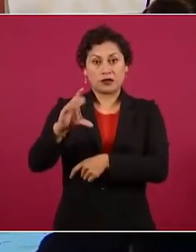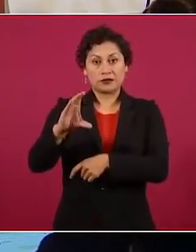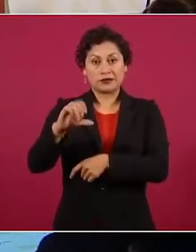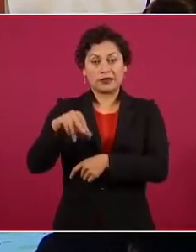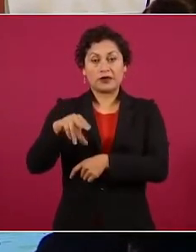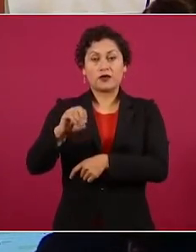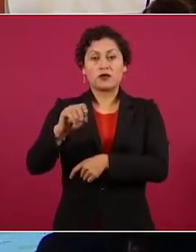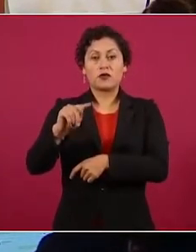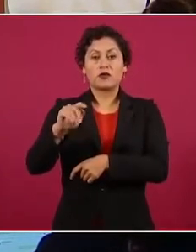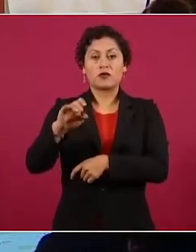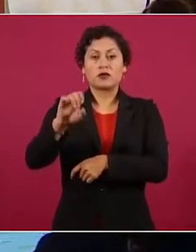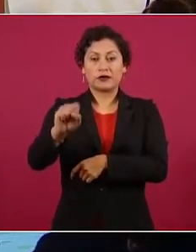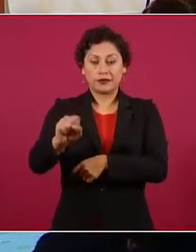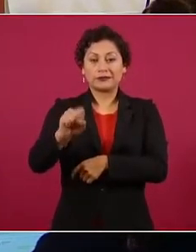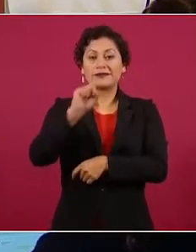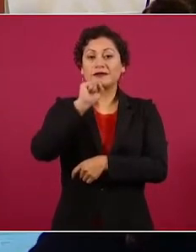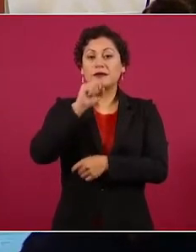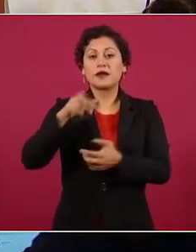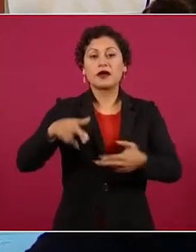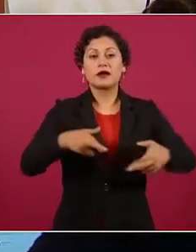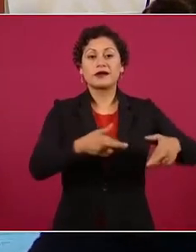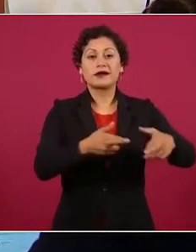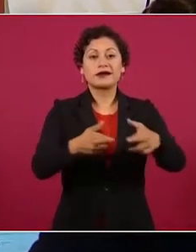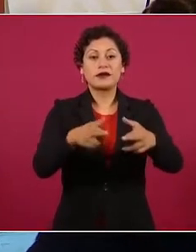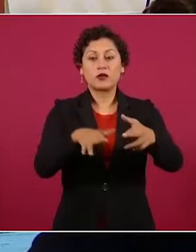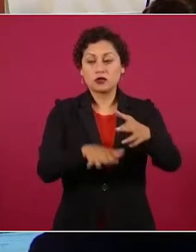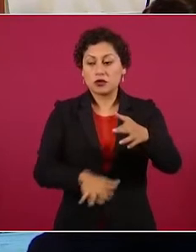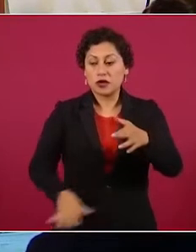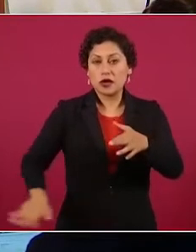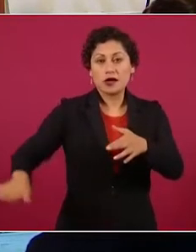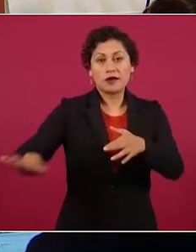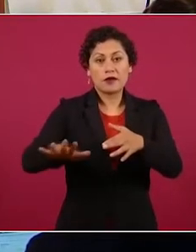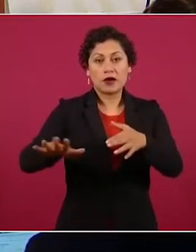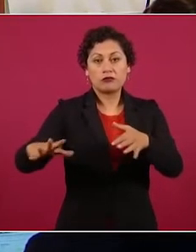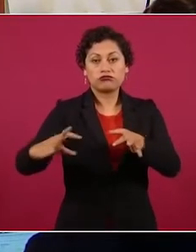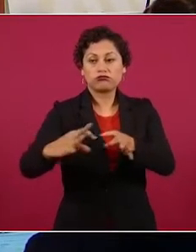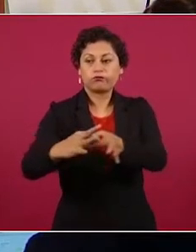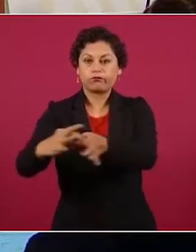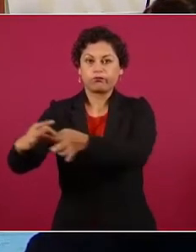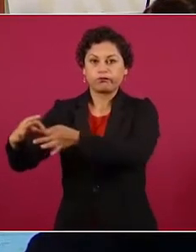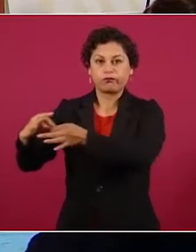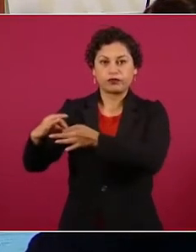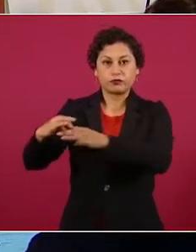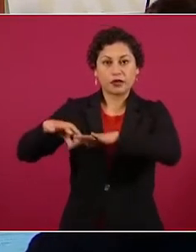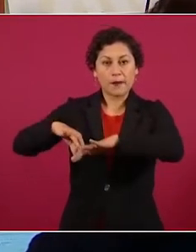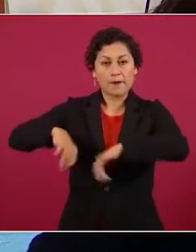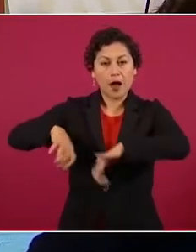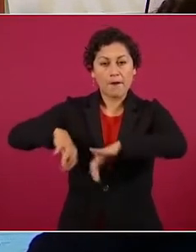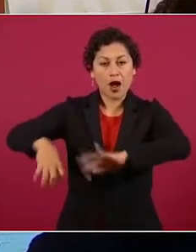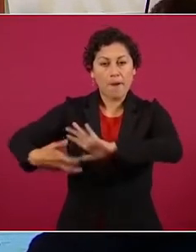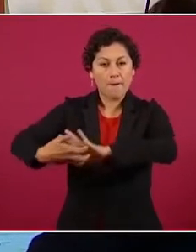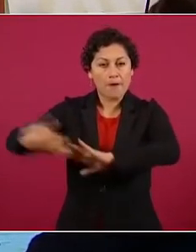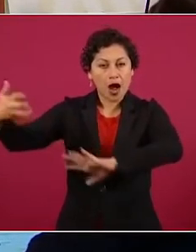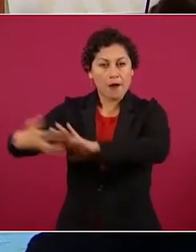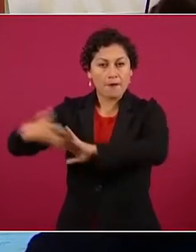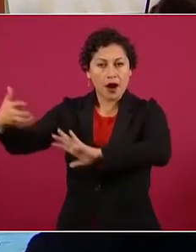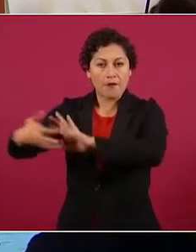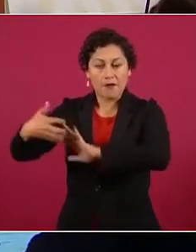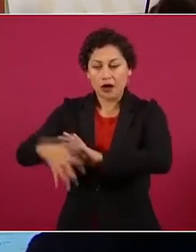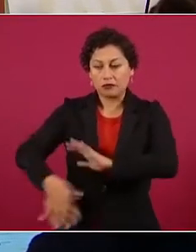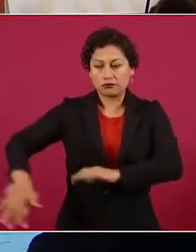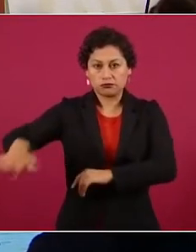y eran parte de los que